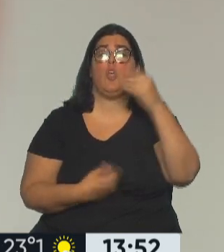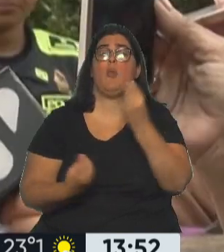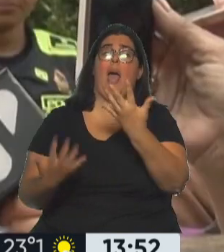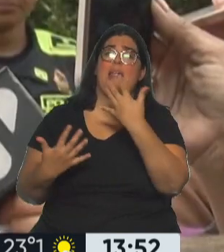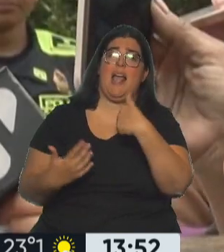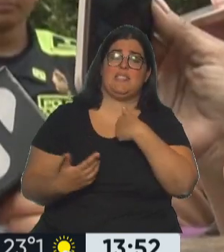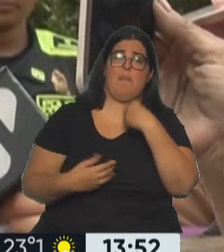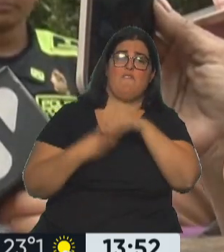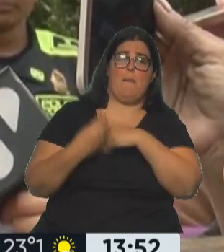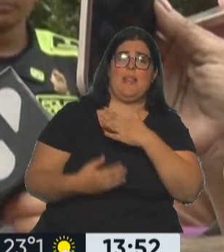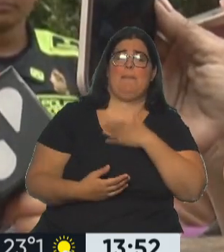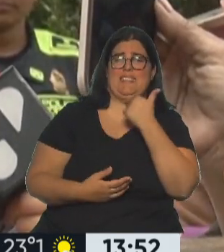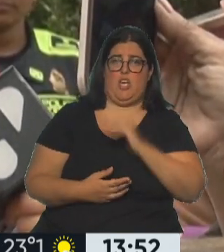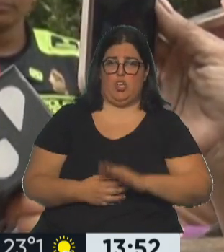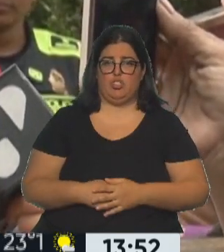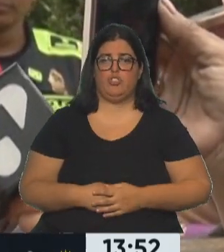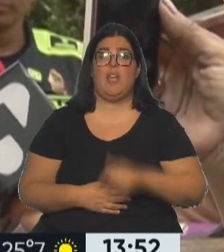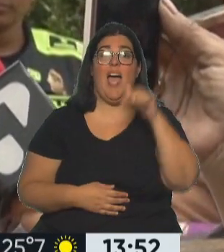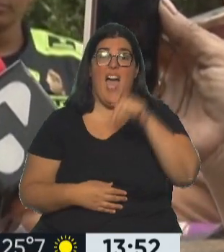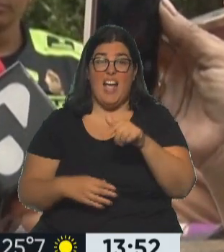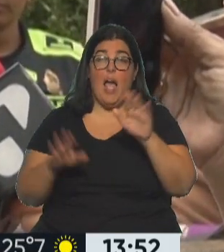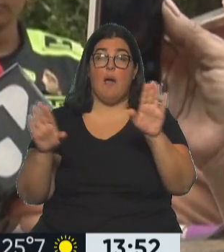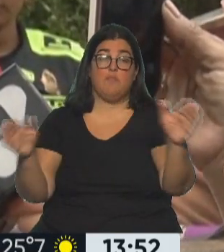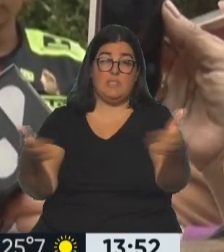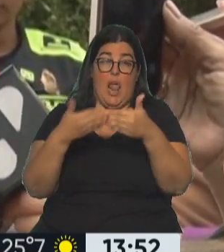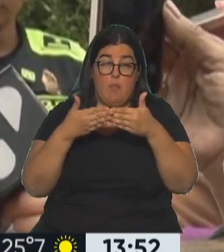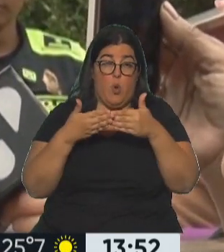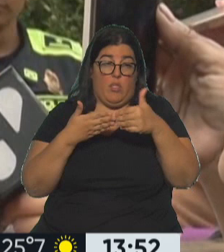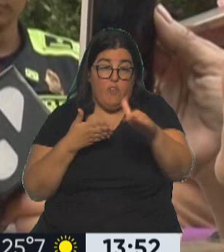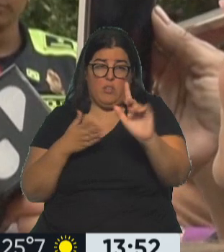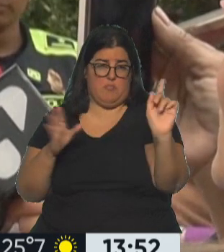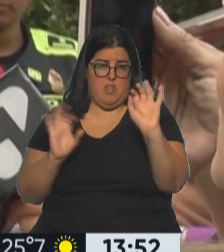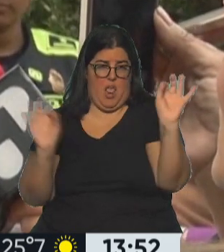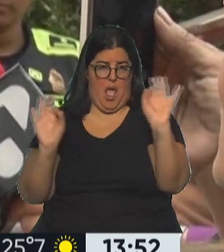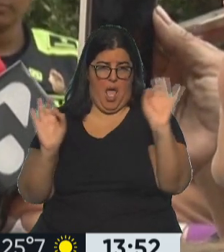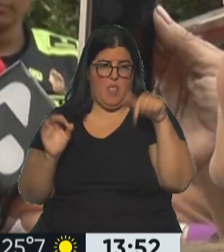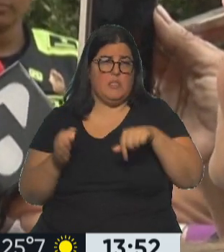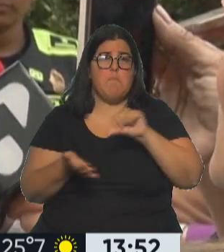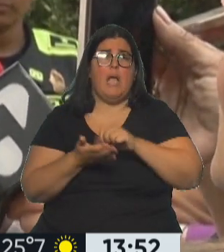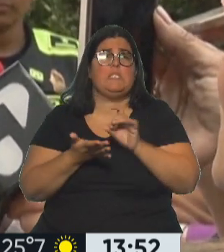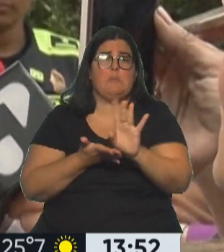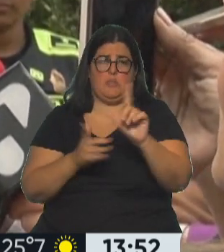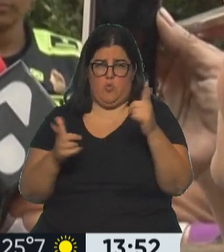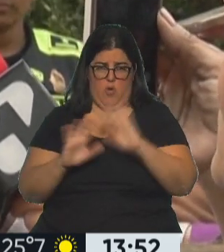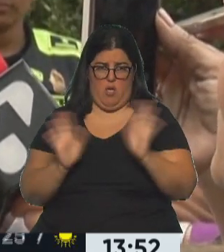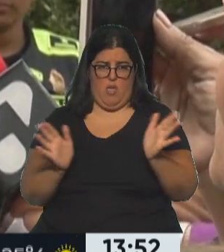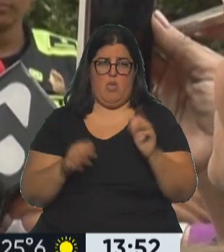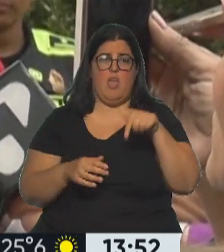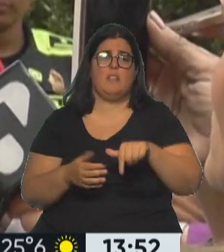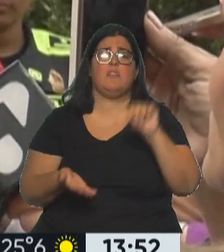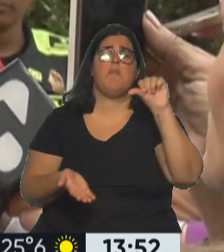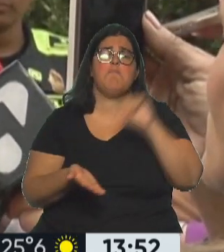hijas. Aquí no se le han cerrado las puertas a nadie, este no es un país que expulse, este es un país